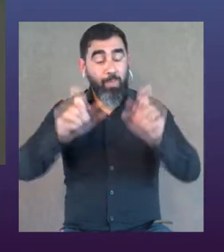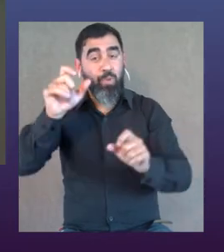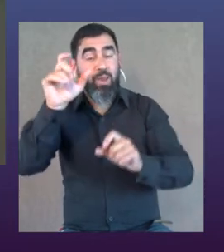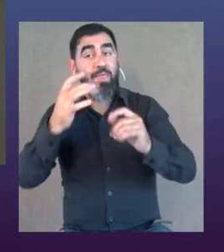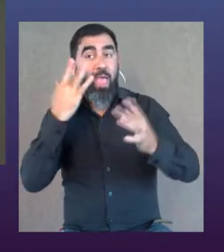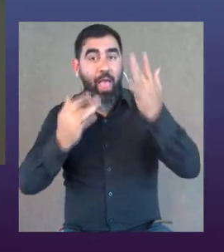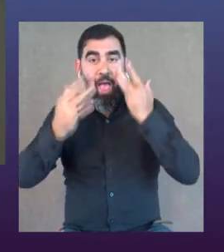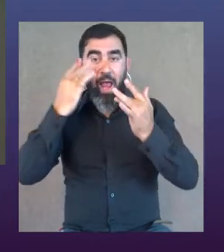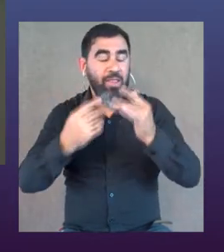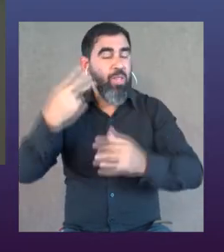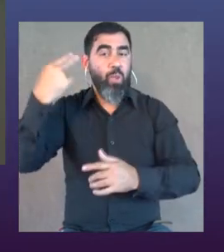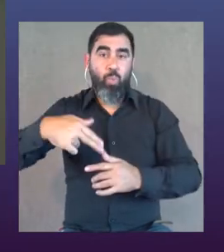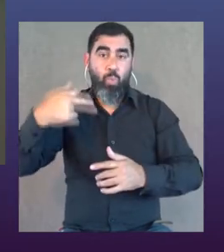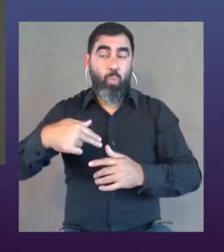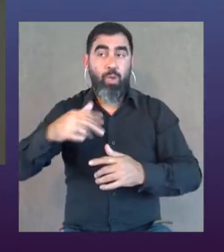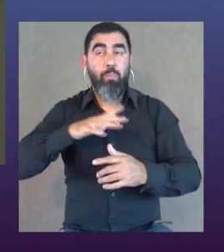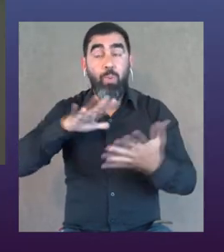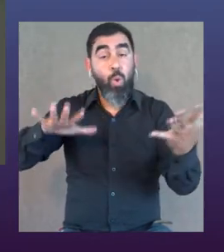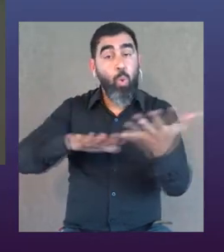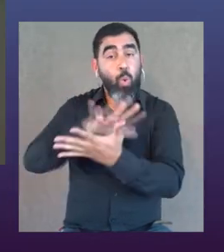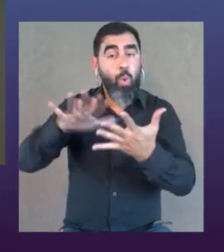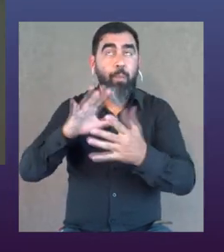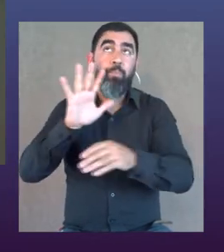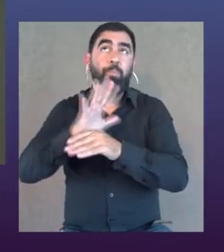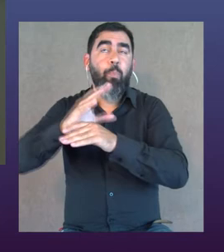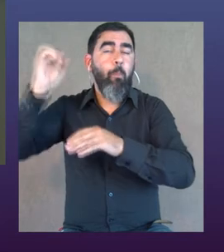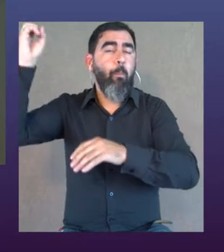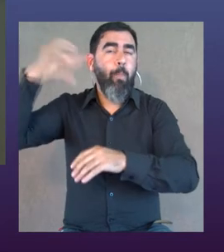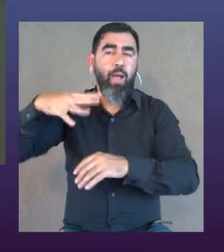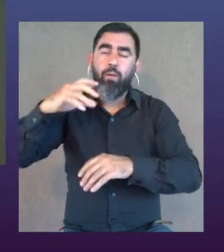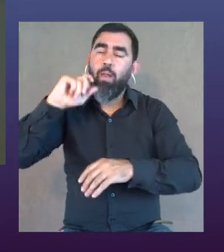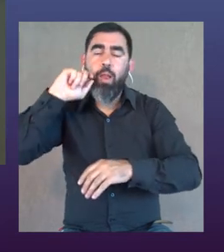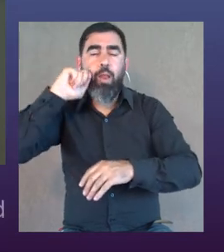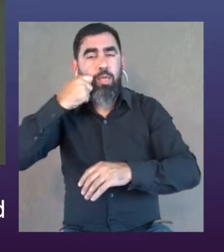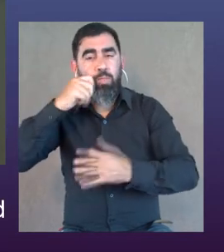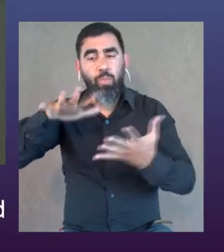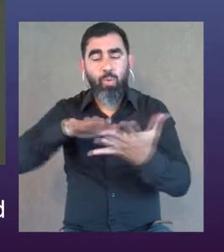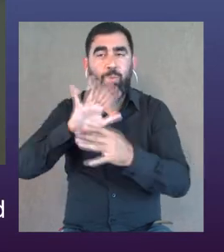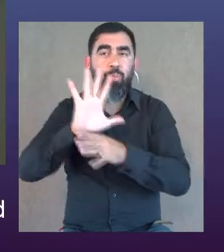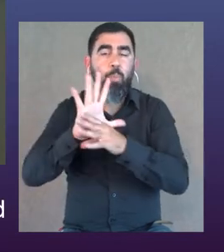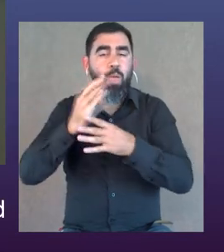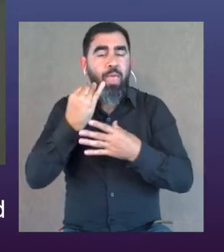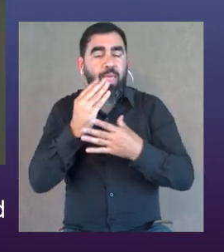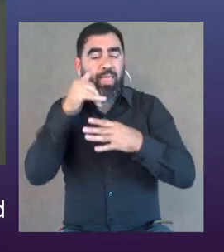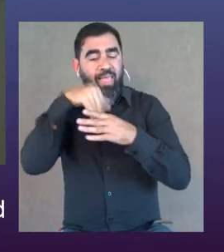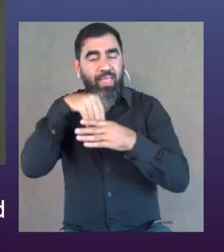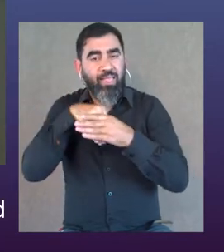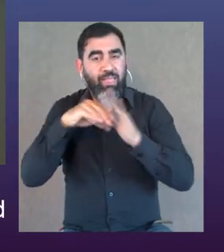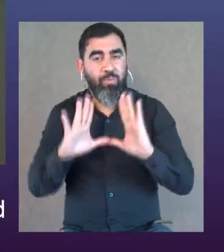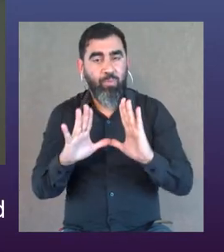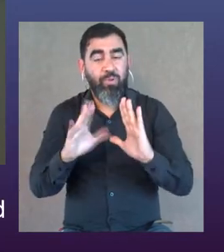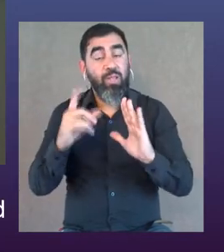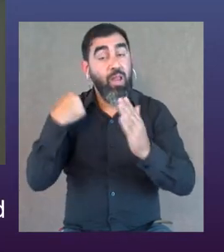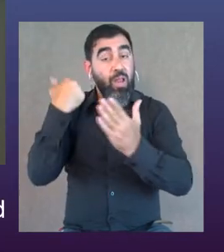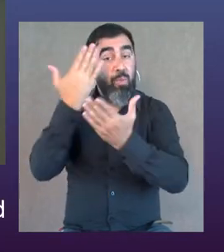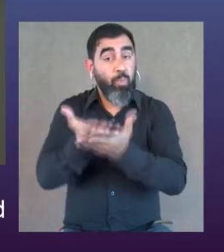había hecho con personas del mundo del arte, les confieso, se generó como un espacio muy mágico, muy lindo, de un nivel como de intimidad muy